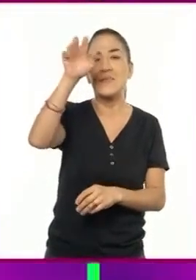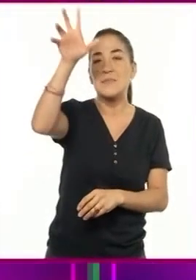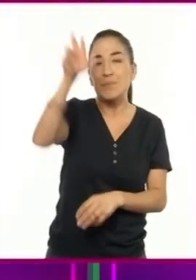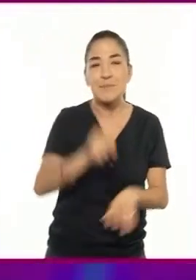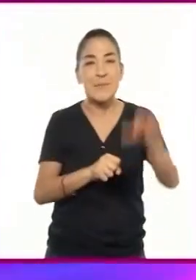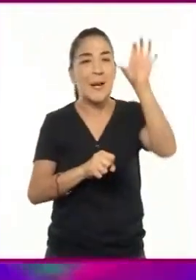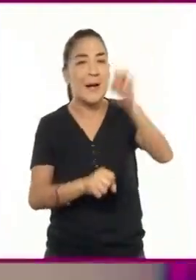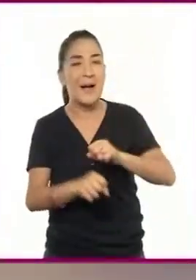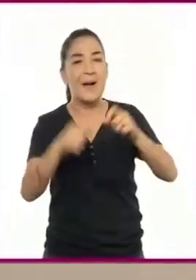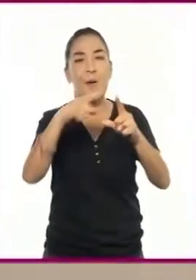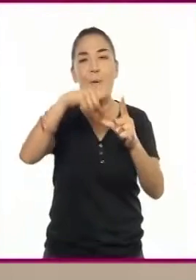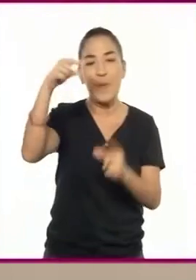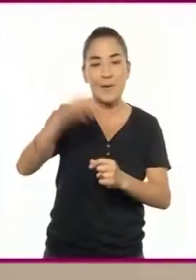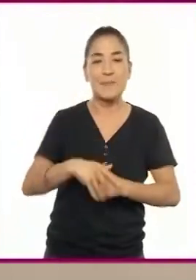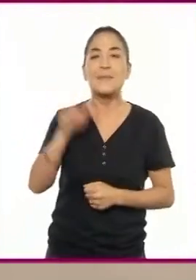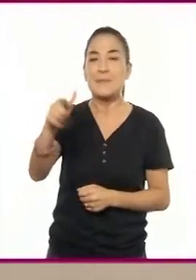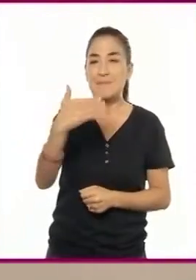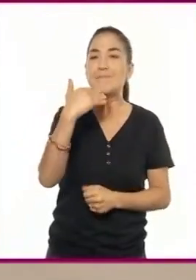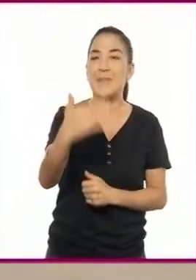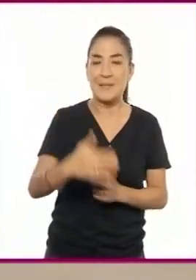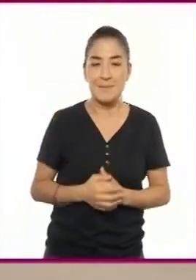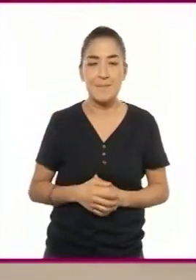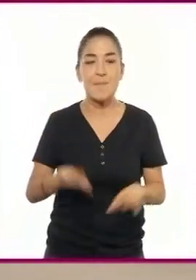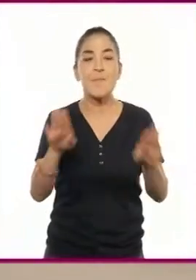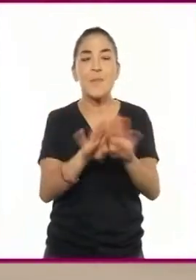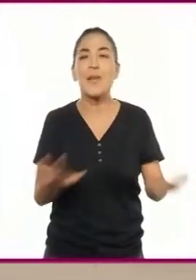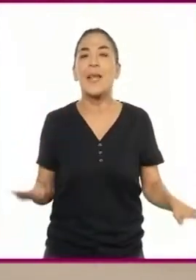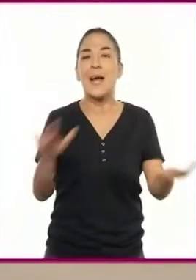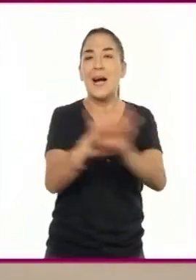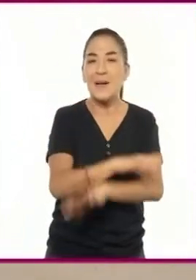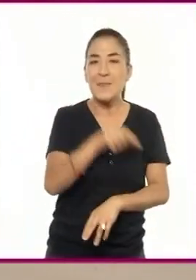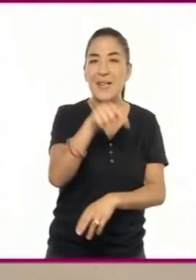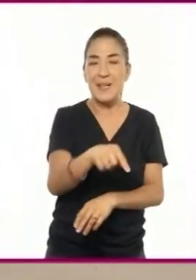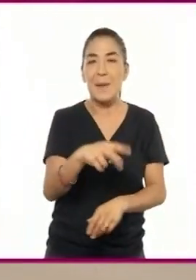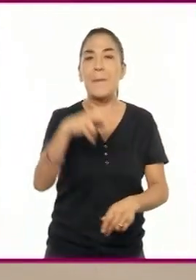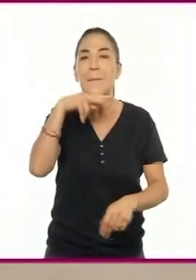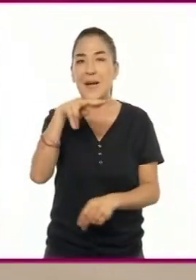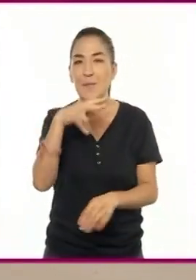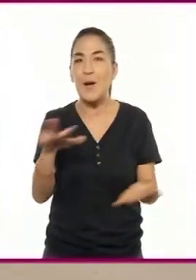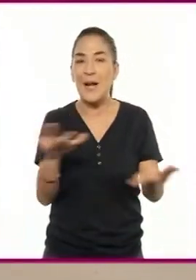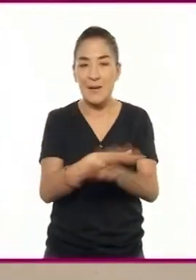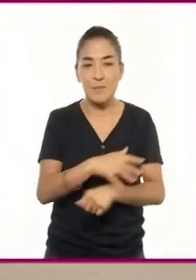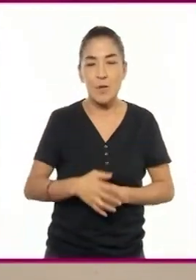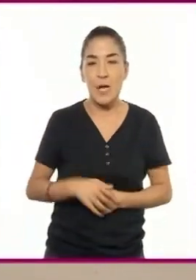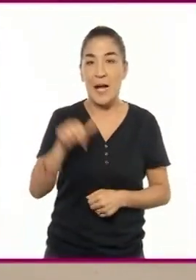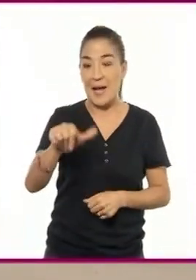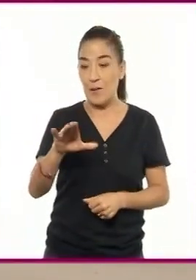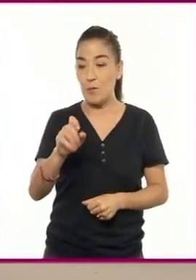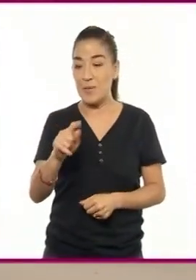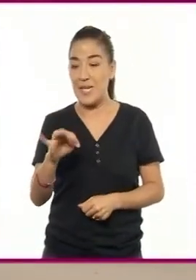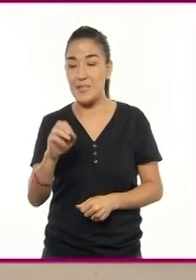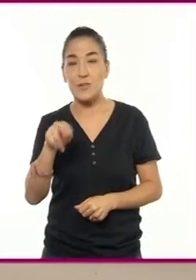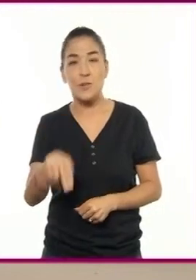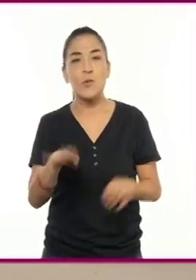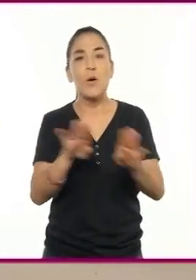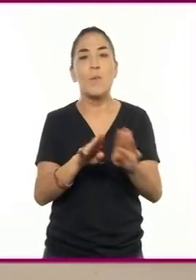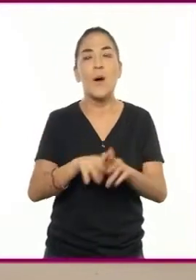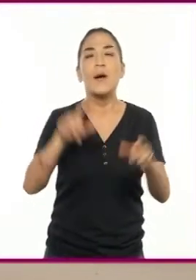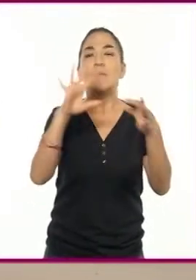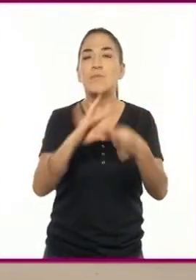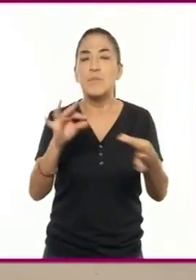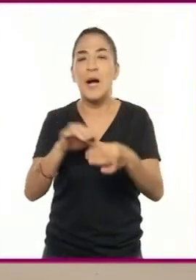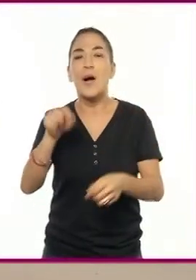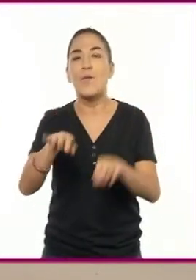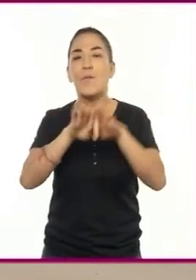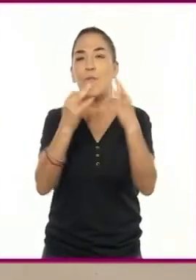Muy bien. Exacto. ¿Se dan cuenta cómo cambia la conjugación de los verbos? En una acotación, se describen las acciones de una